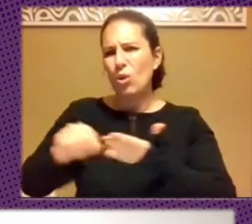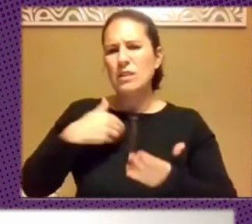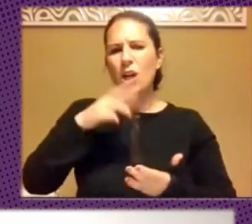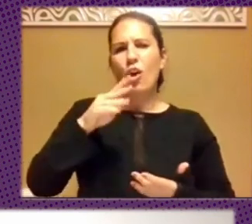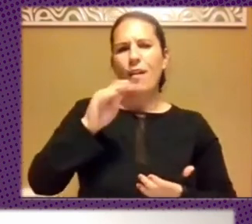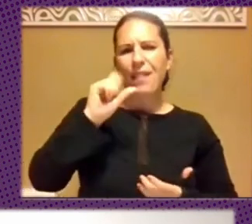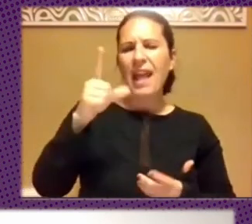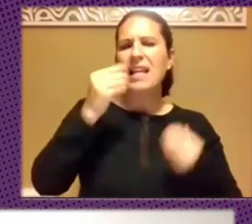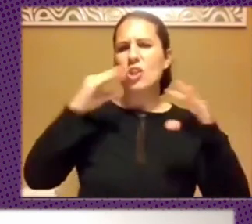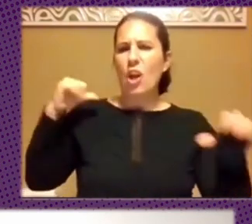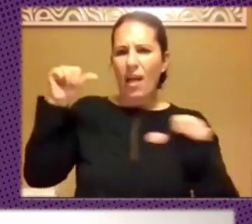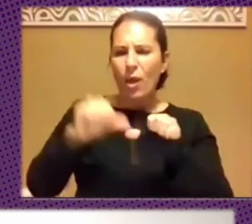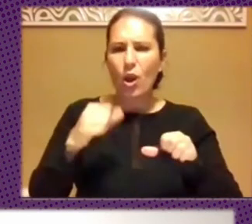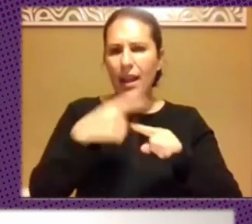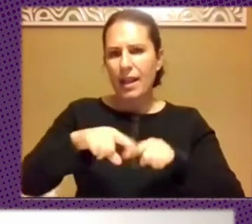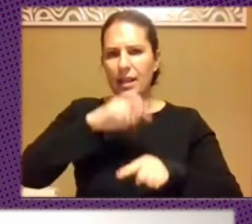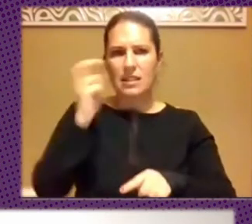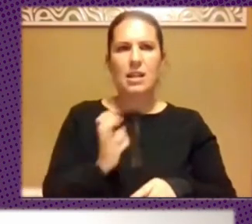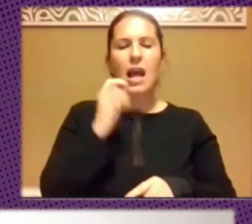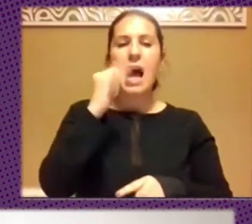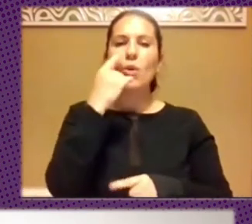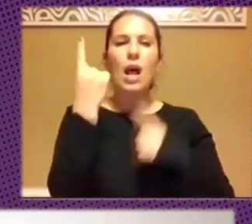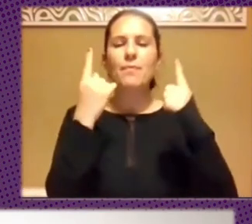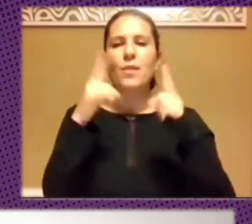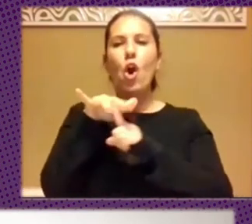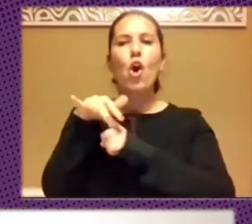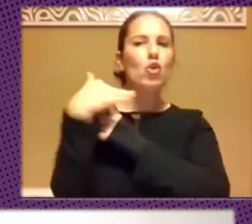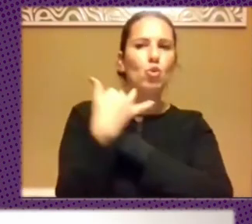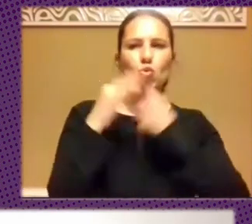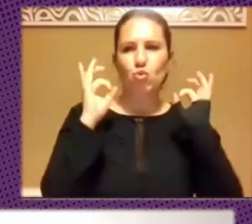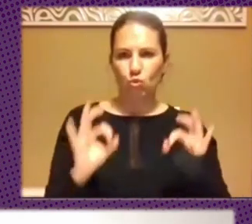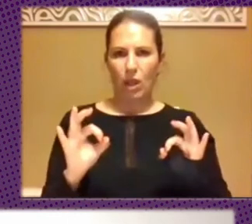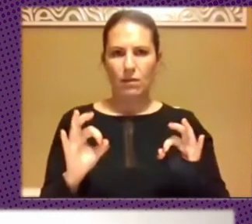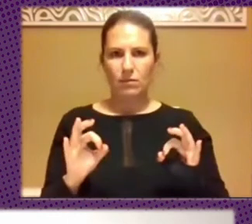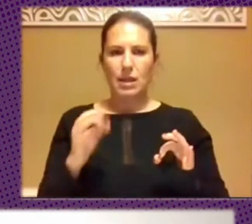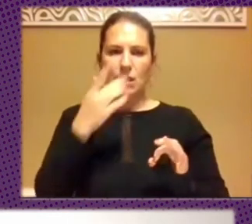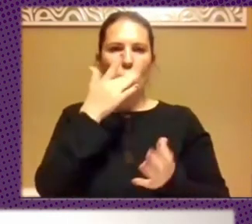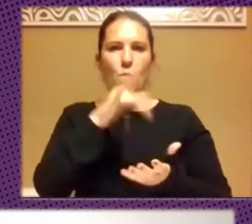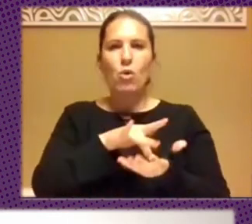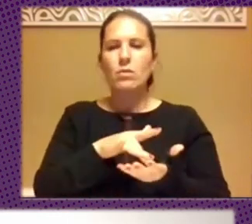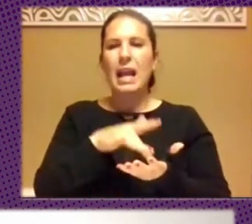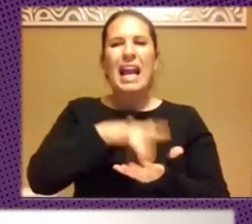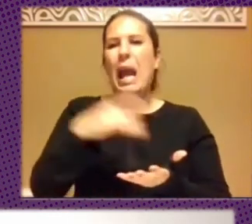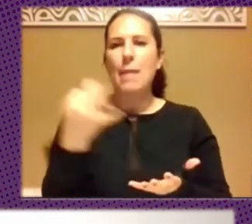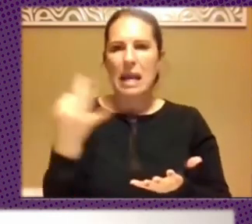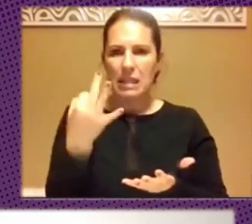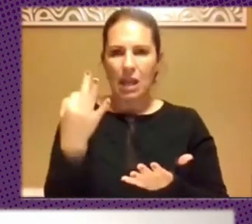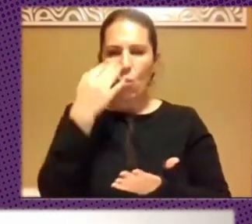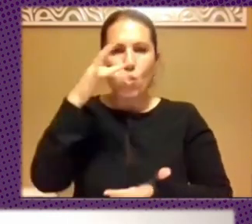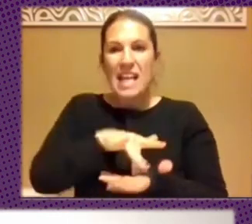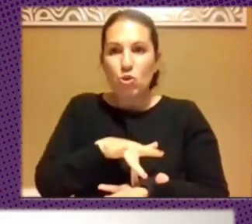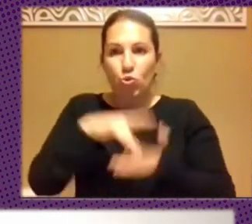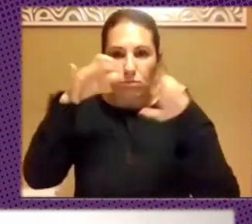de historiadores, hay una coyuntura, el tiempo de la coyuntura es el acontecimiento, es decir, es el hecho que